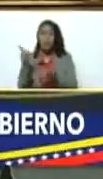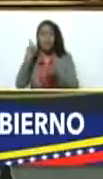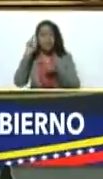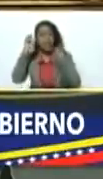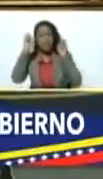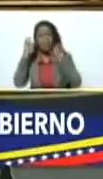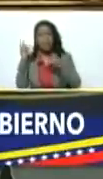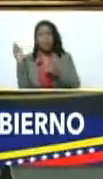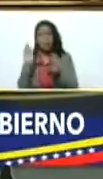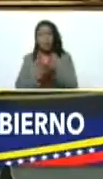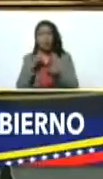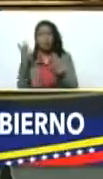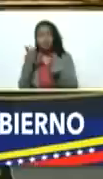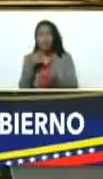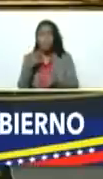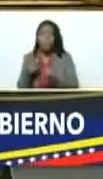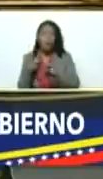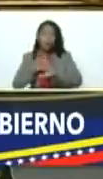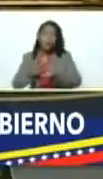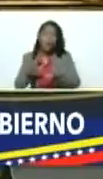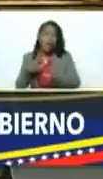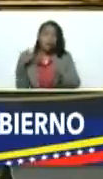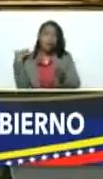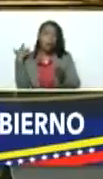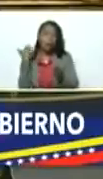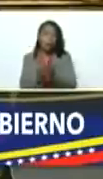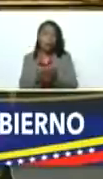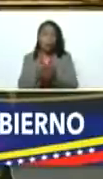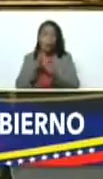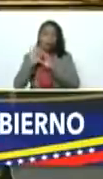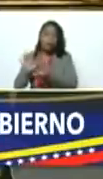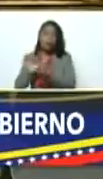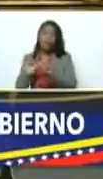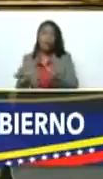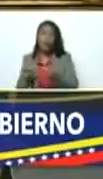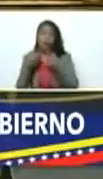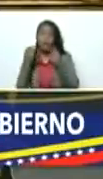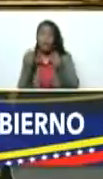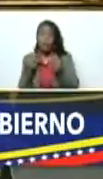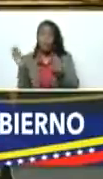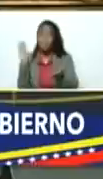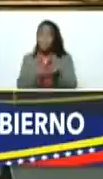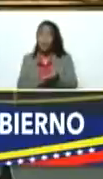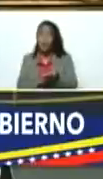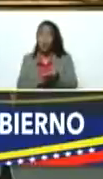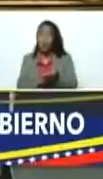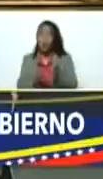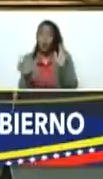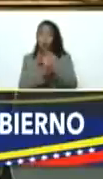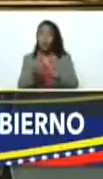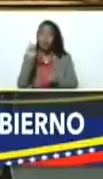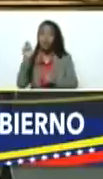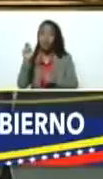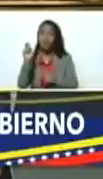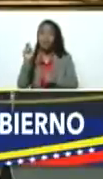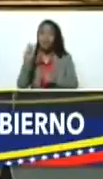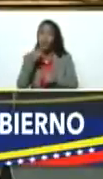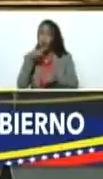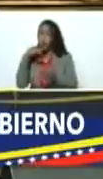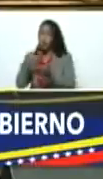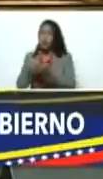pero están instalados por décadas el dinero por situado constitucional es que lo llaman ¿verdad?